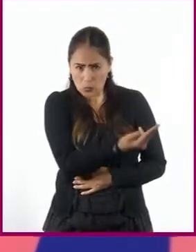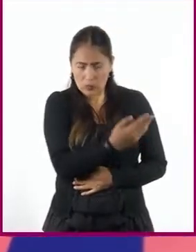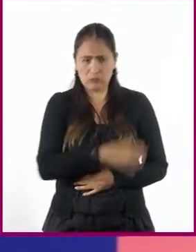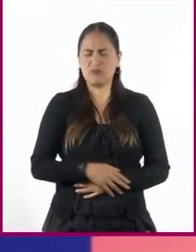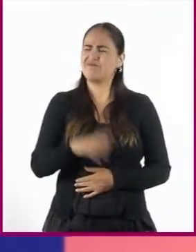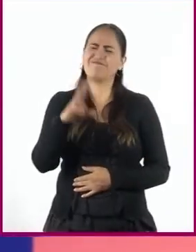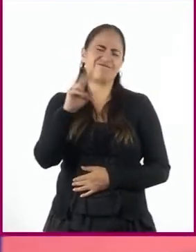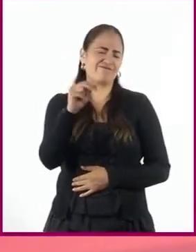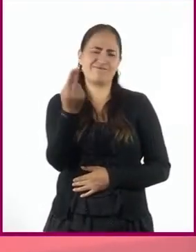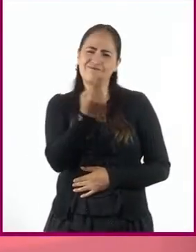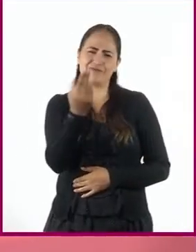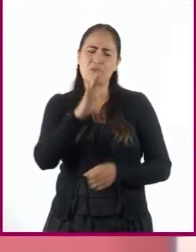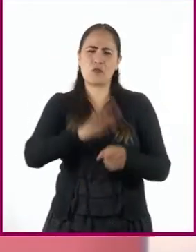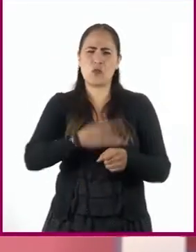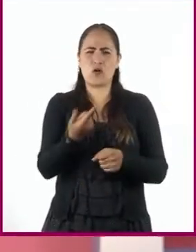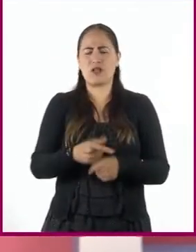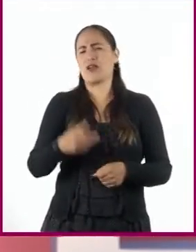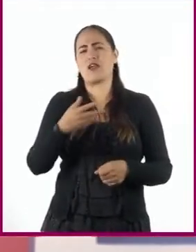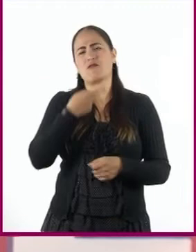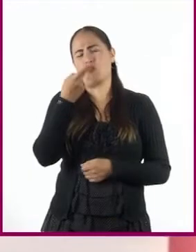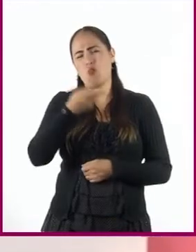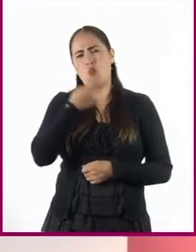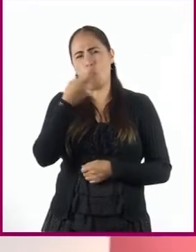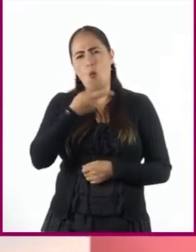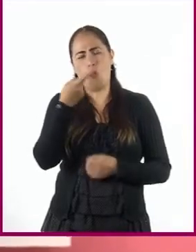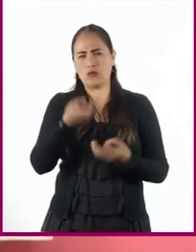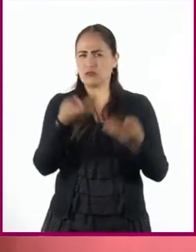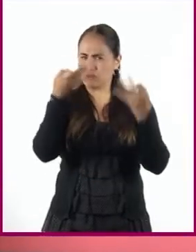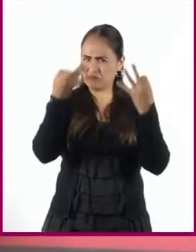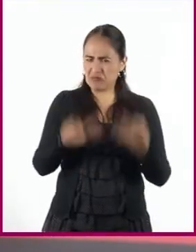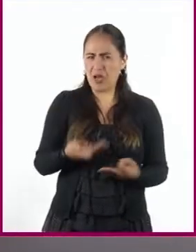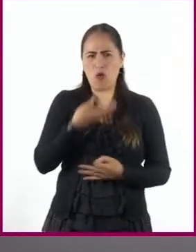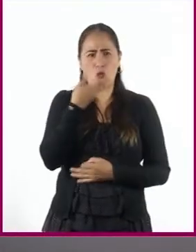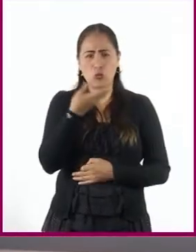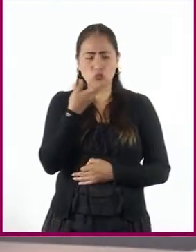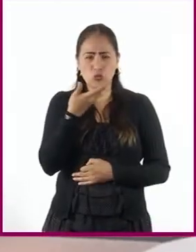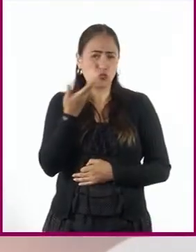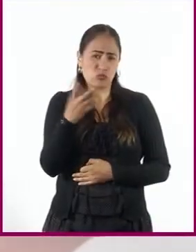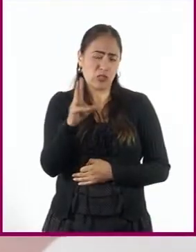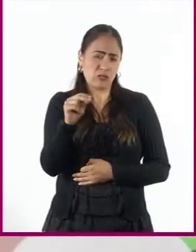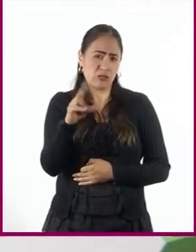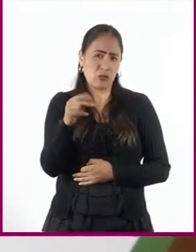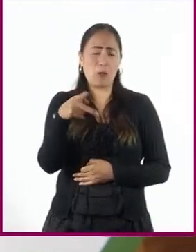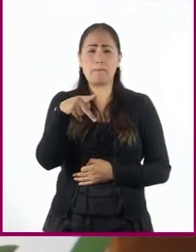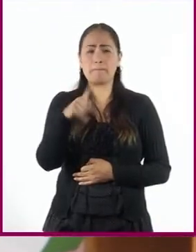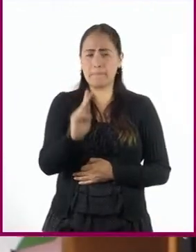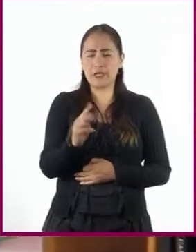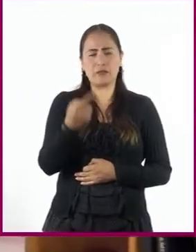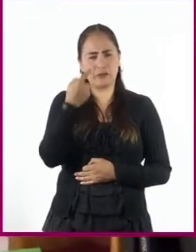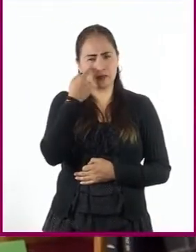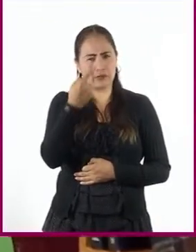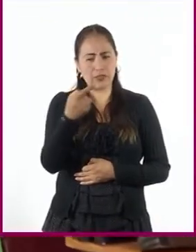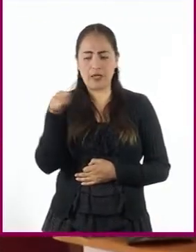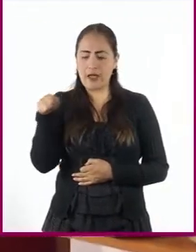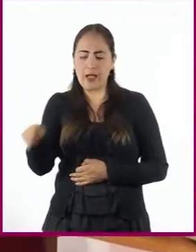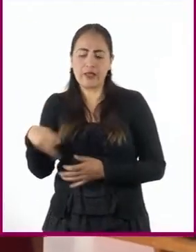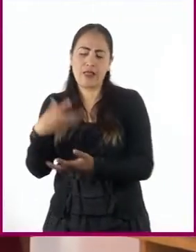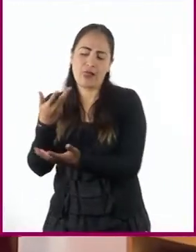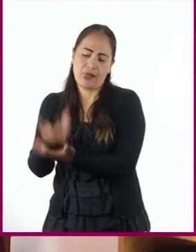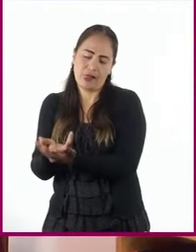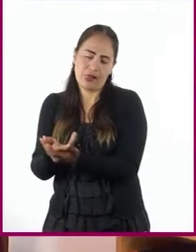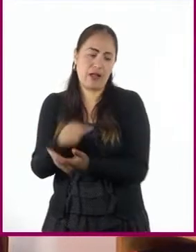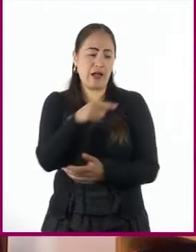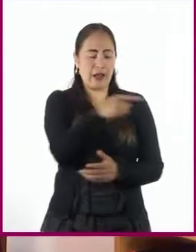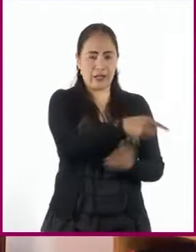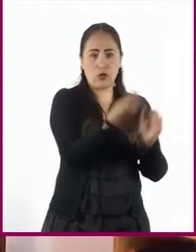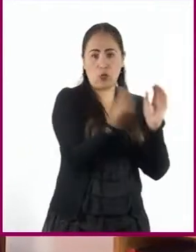un poco forzado y podría terminar por distraerlos de lo que están haciendo. Pero desde luego sí tiene que notarse una diferencia en su lenguaje.